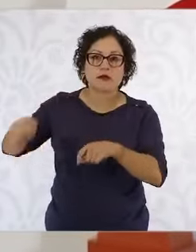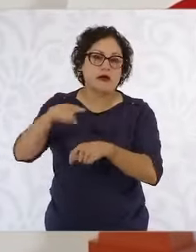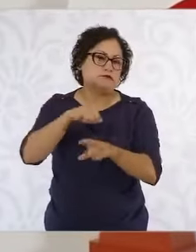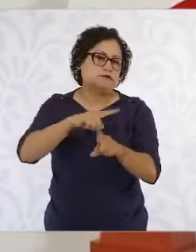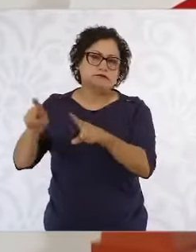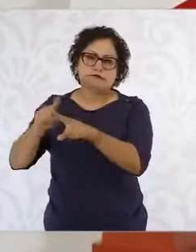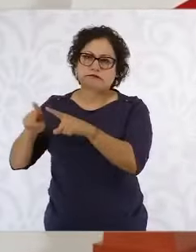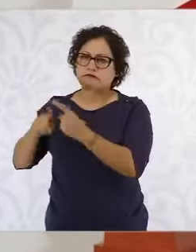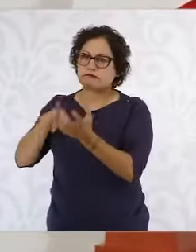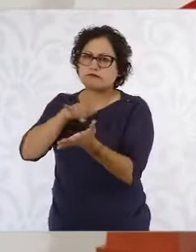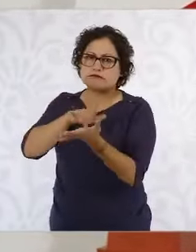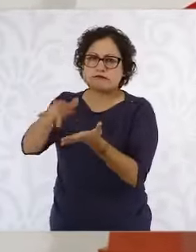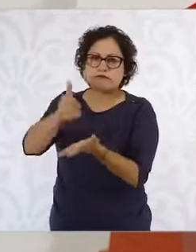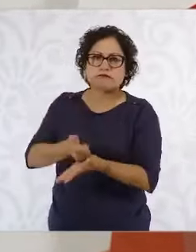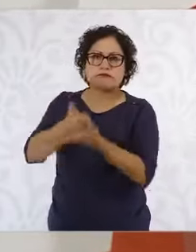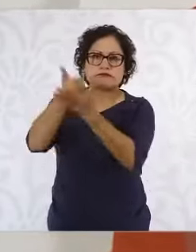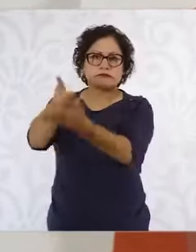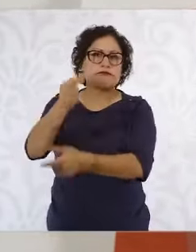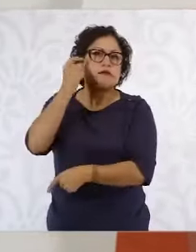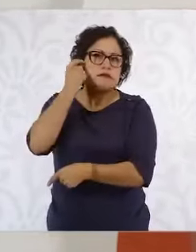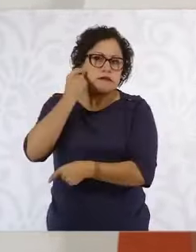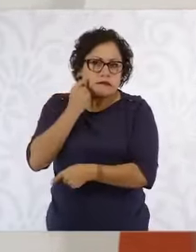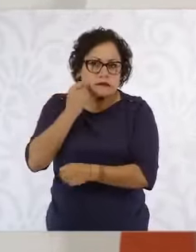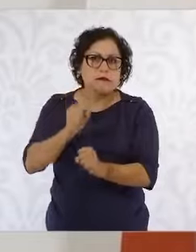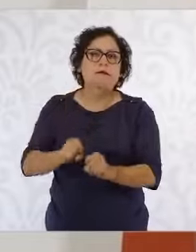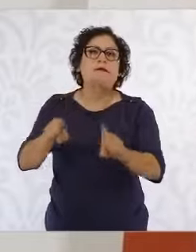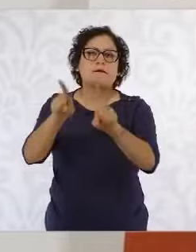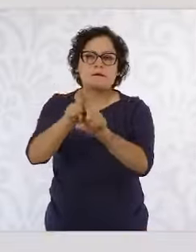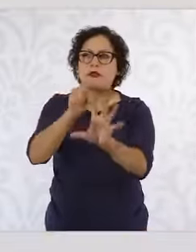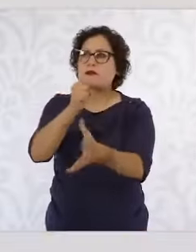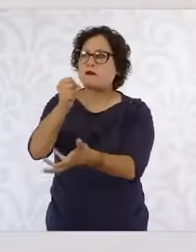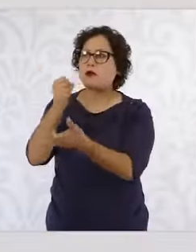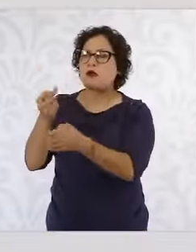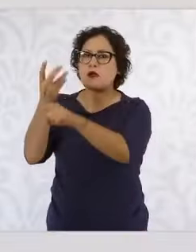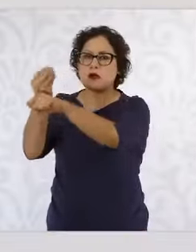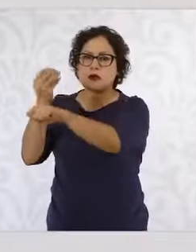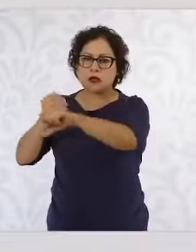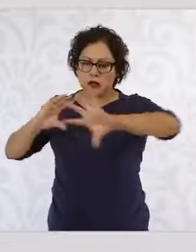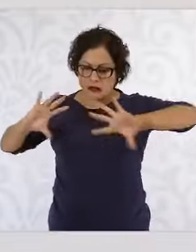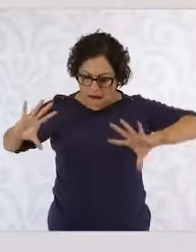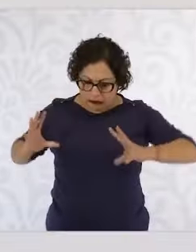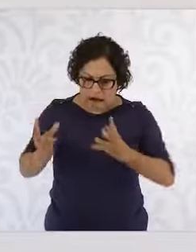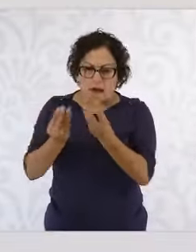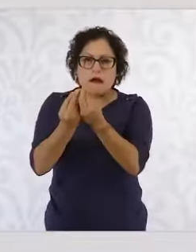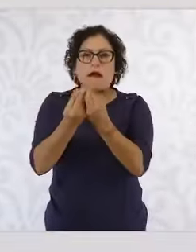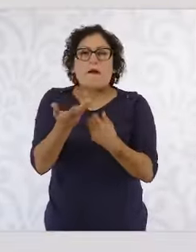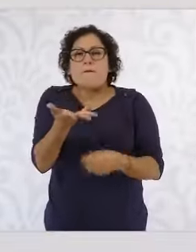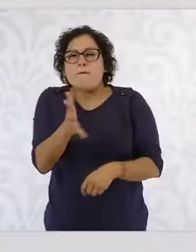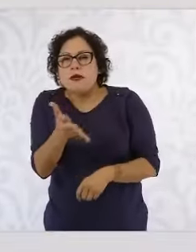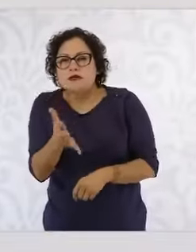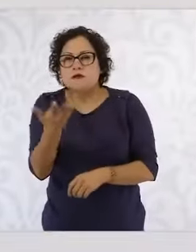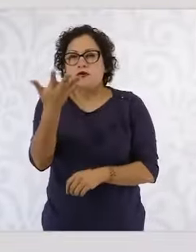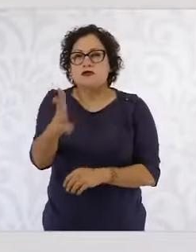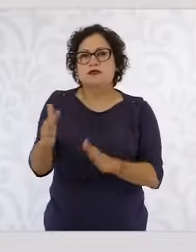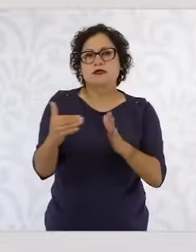fecha casi alcanza los 10 mil millones de pesos